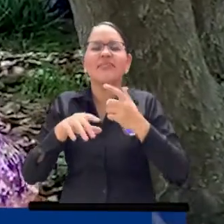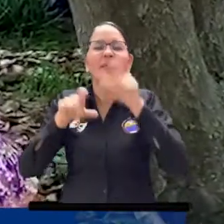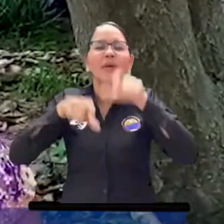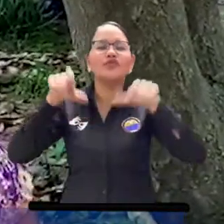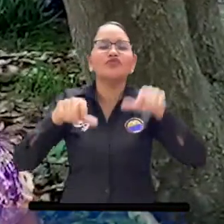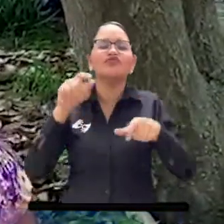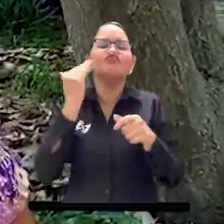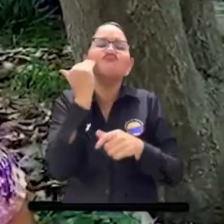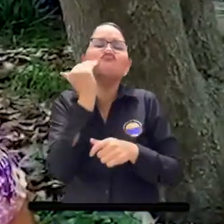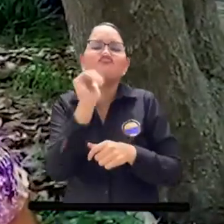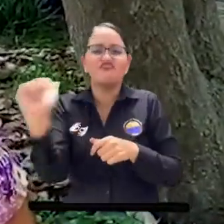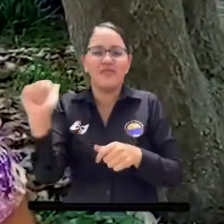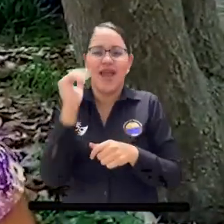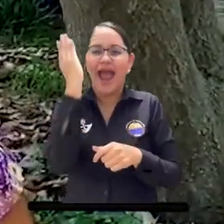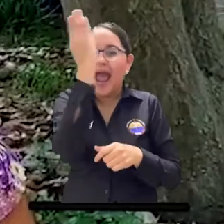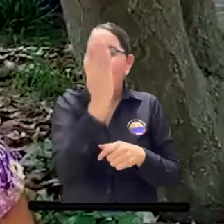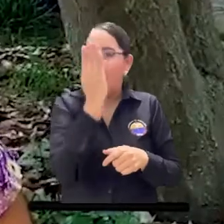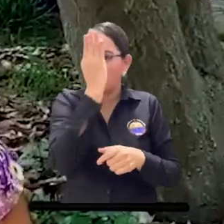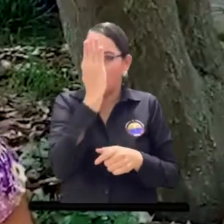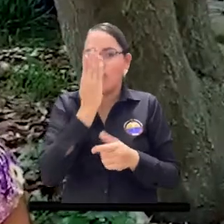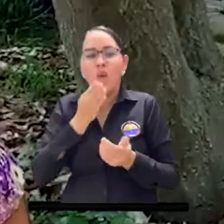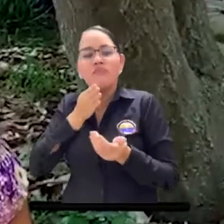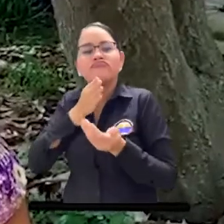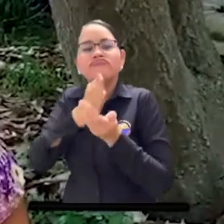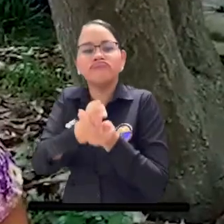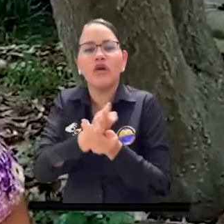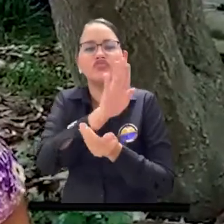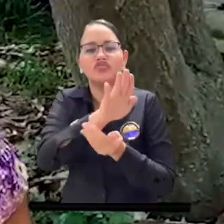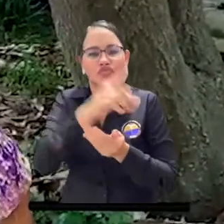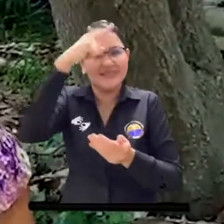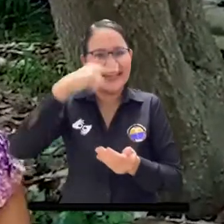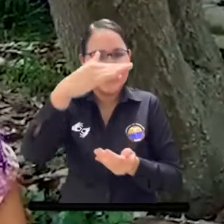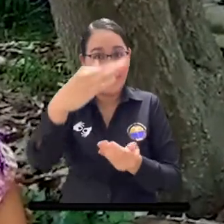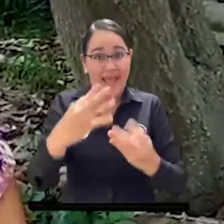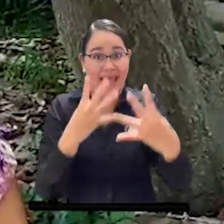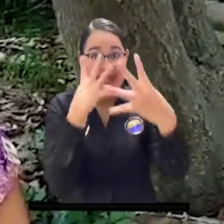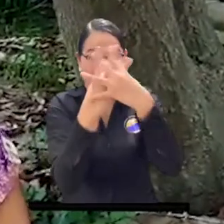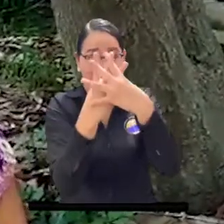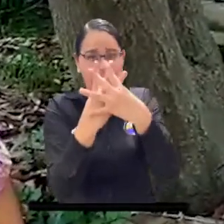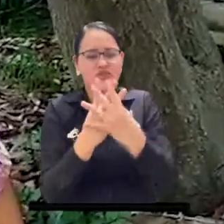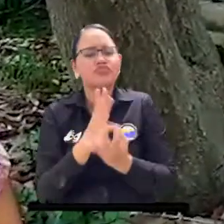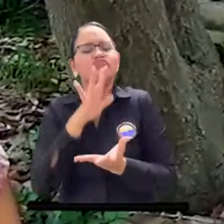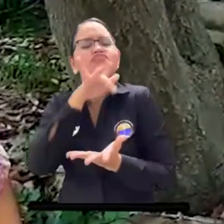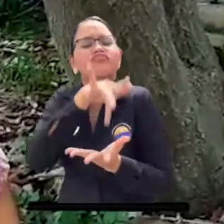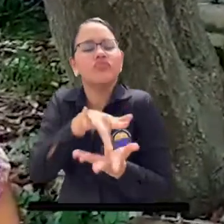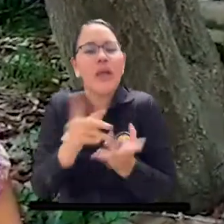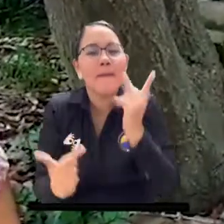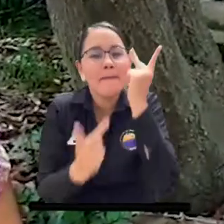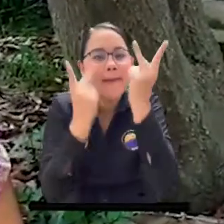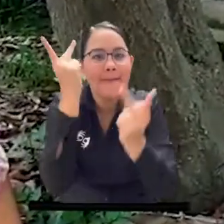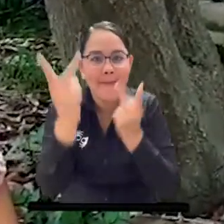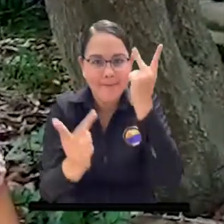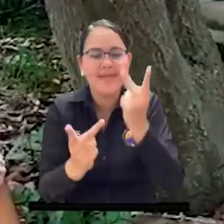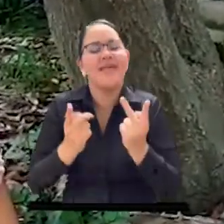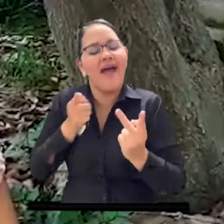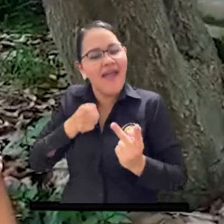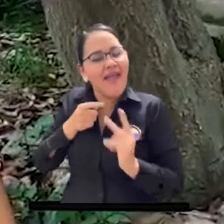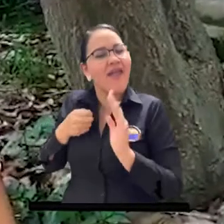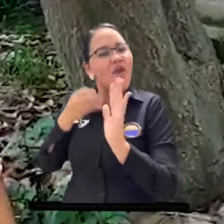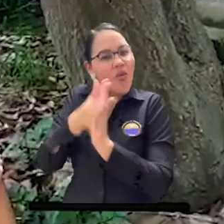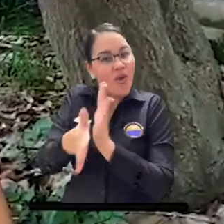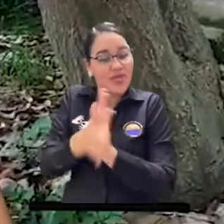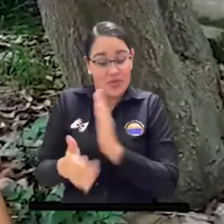visita a la cárcel de Santa Marta. Bueno, este es un premio muy importante para mí como escritora, como